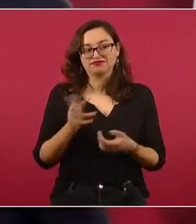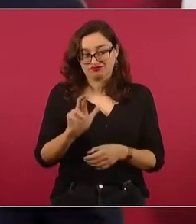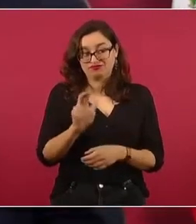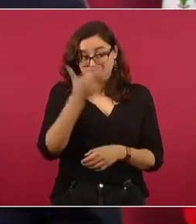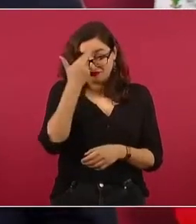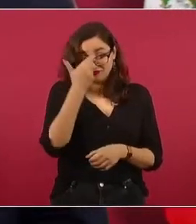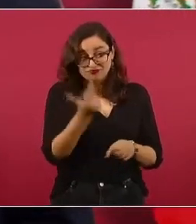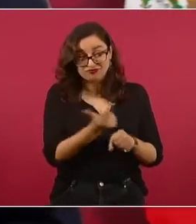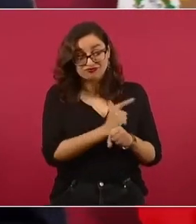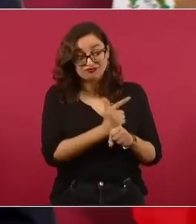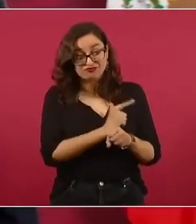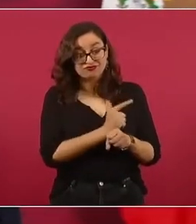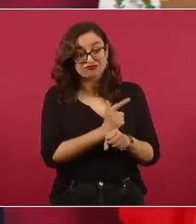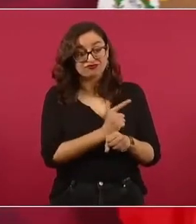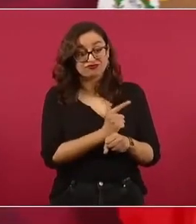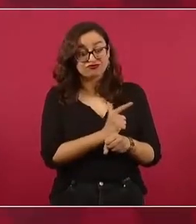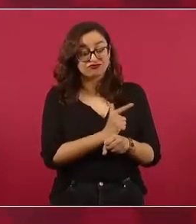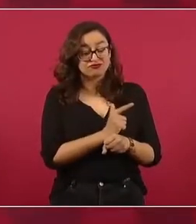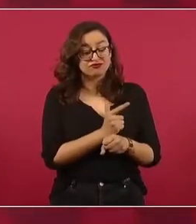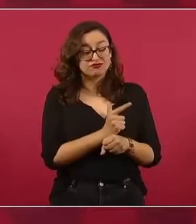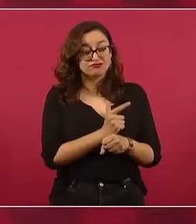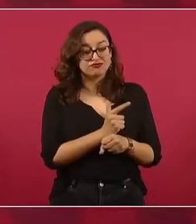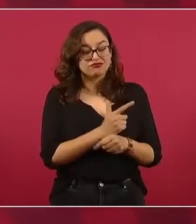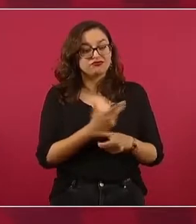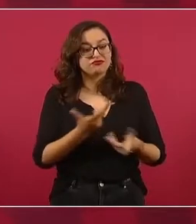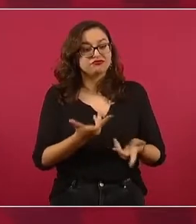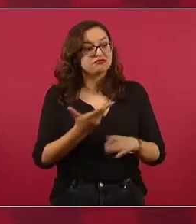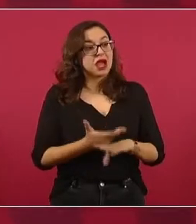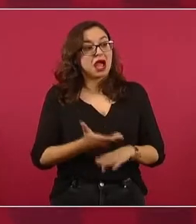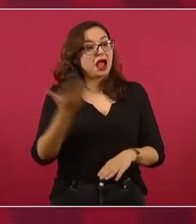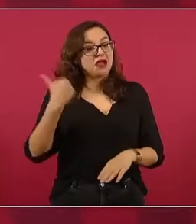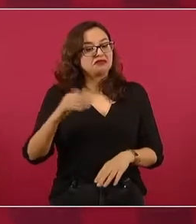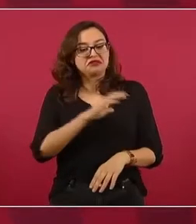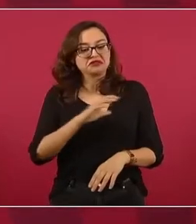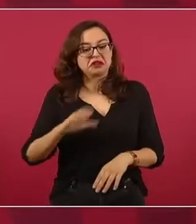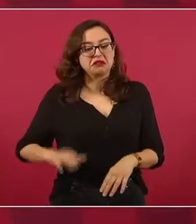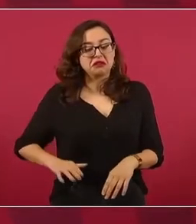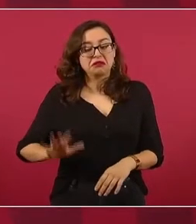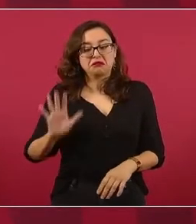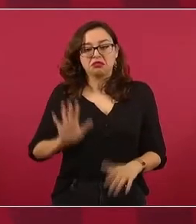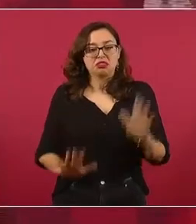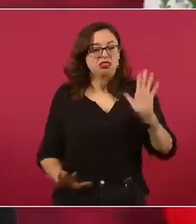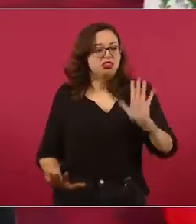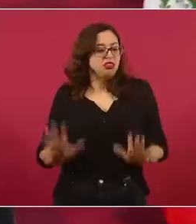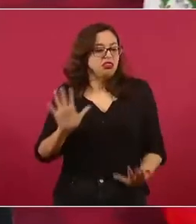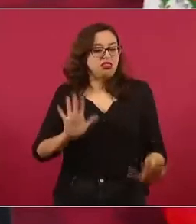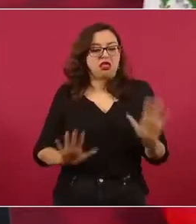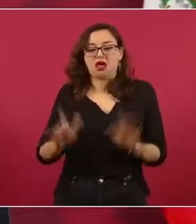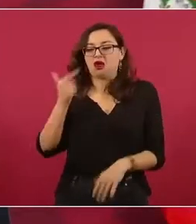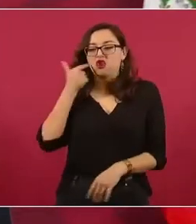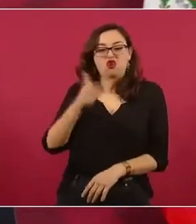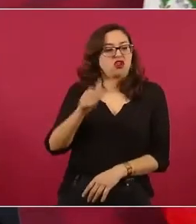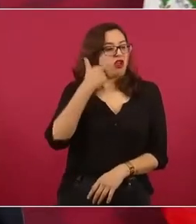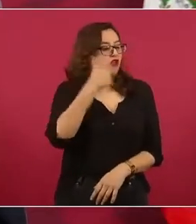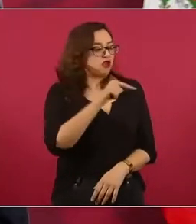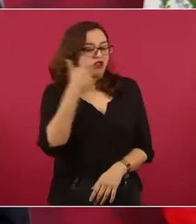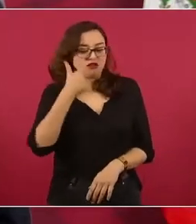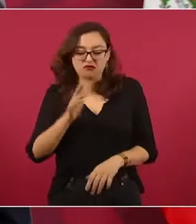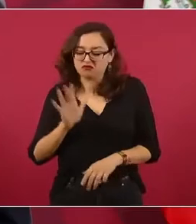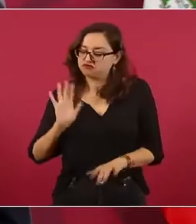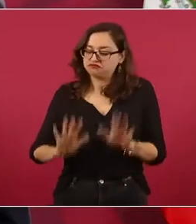que antes nadie quería ser candidato, si viera ahora?